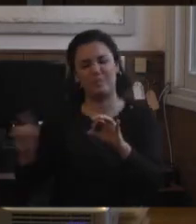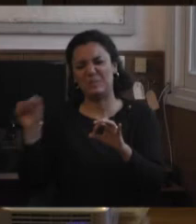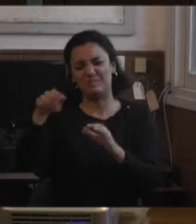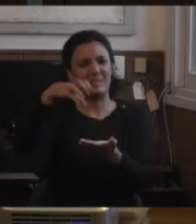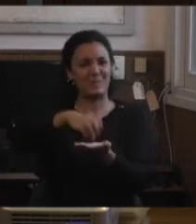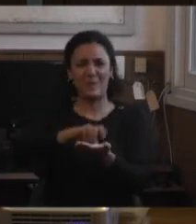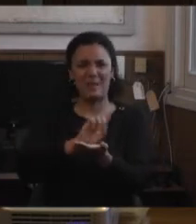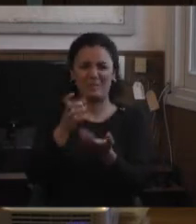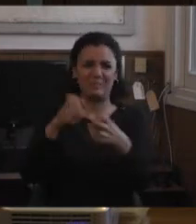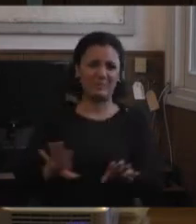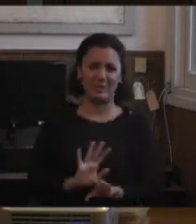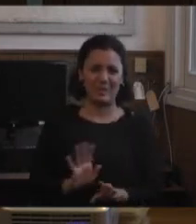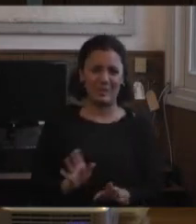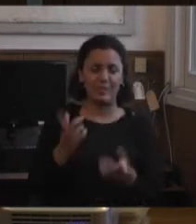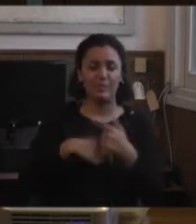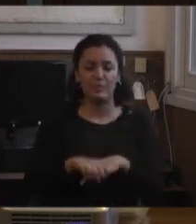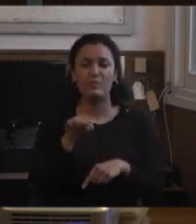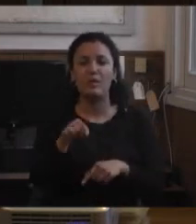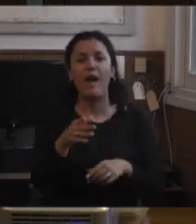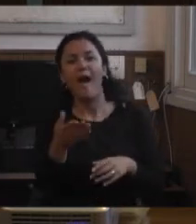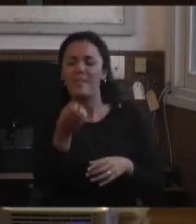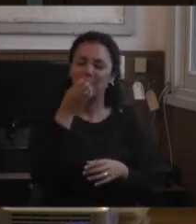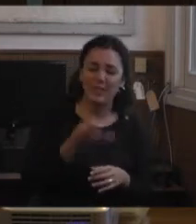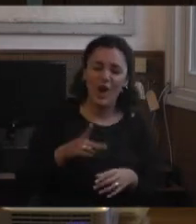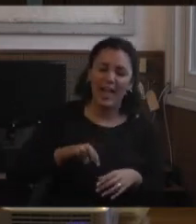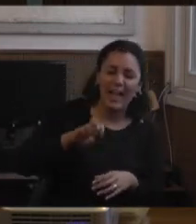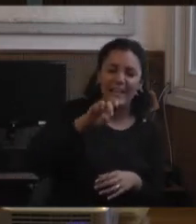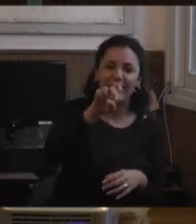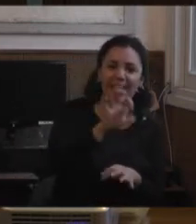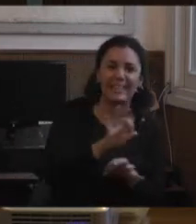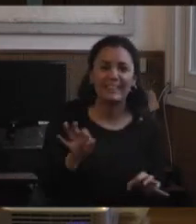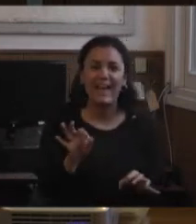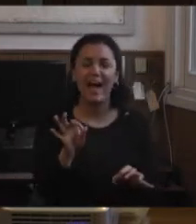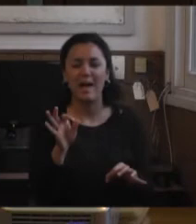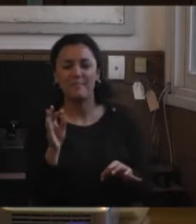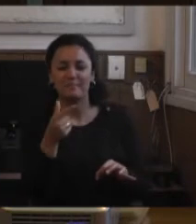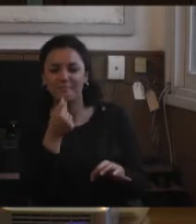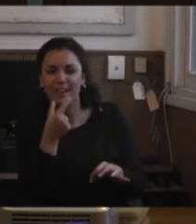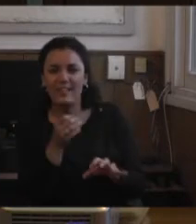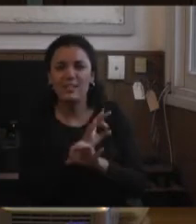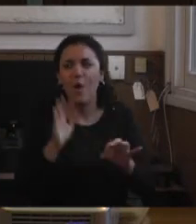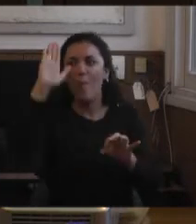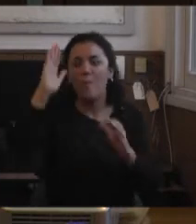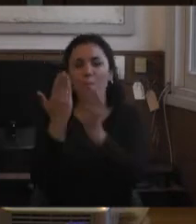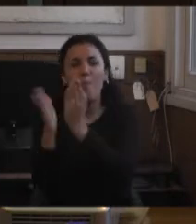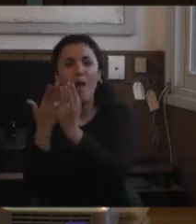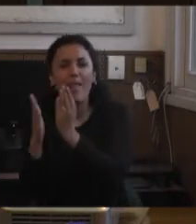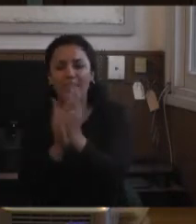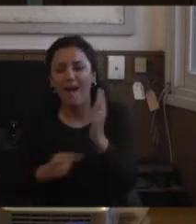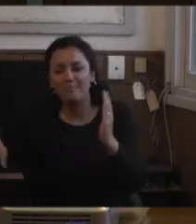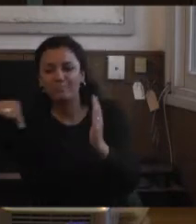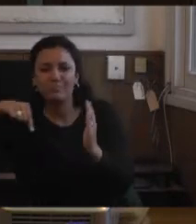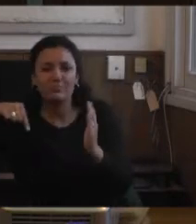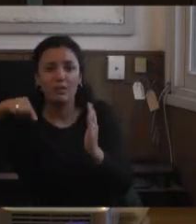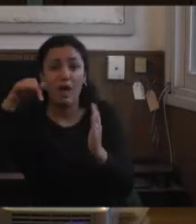arquitecto diseña y dice, mejor pongo una escalerita porque suena más simpático, pongo una puerta por el costado, en su forma de plasmar